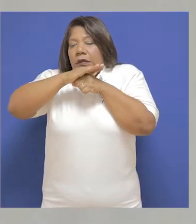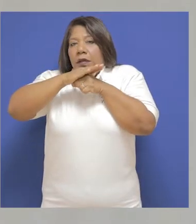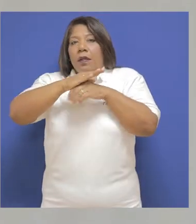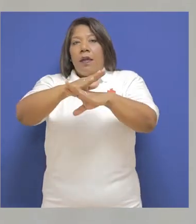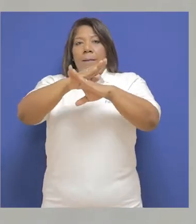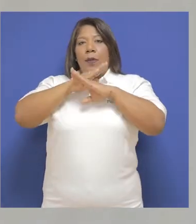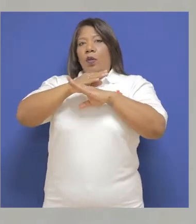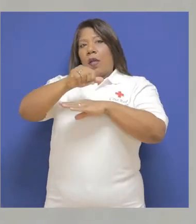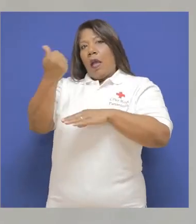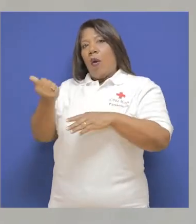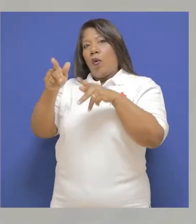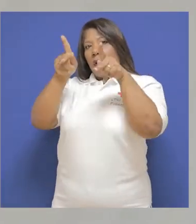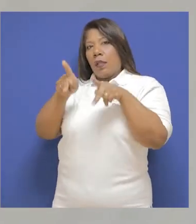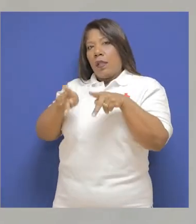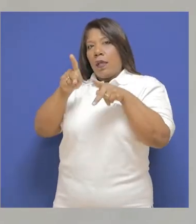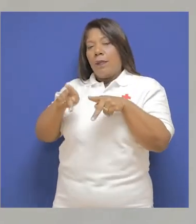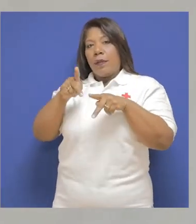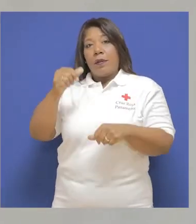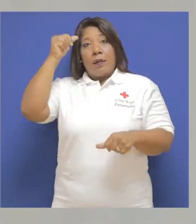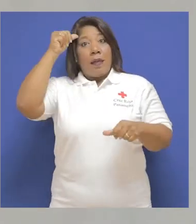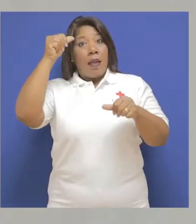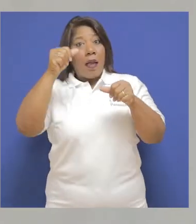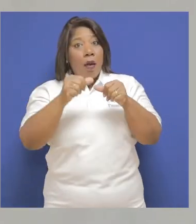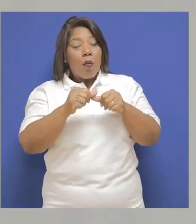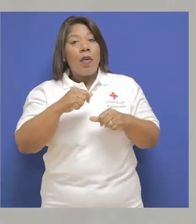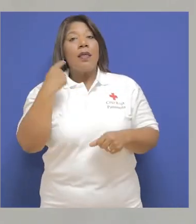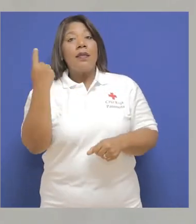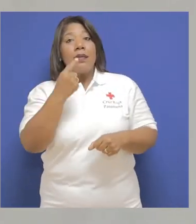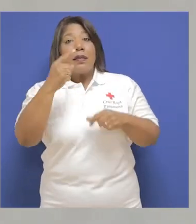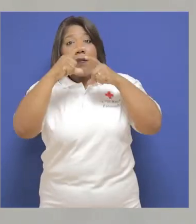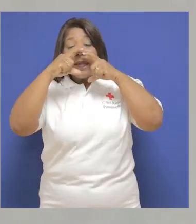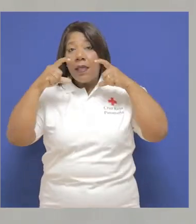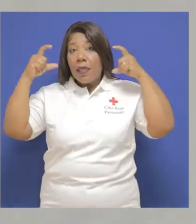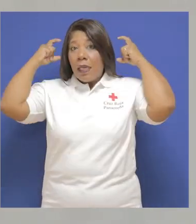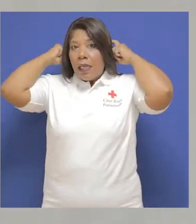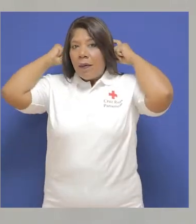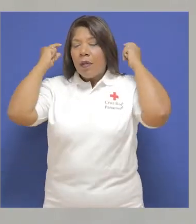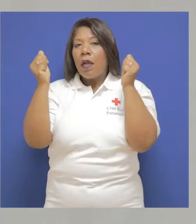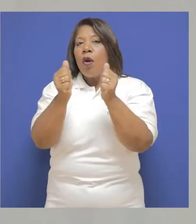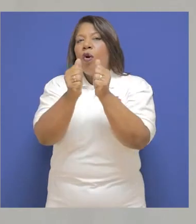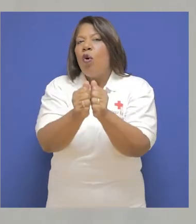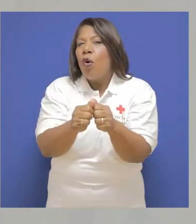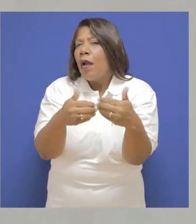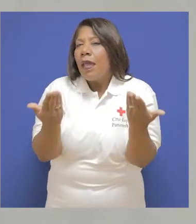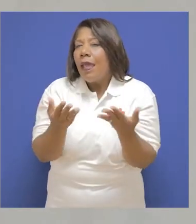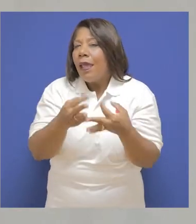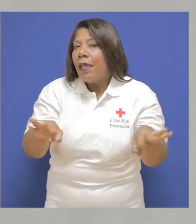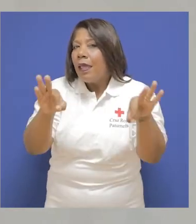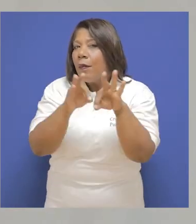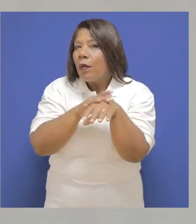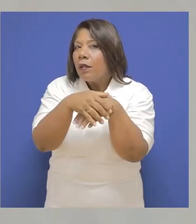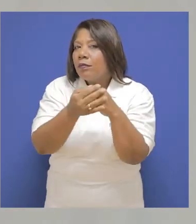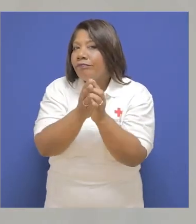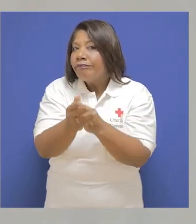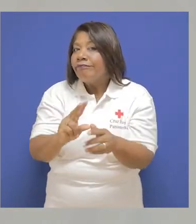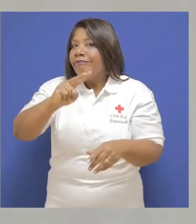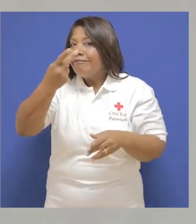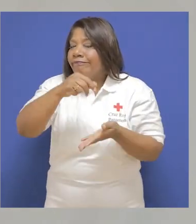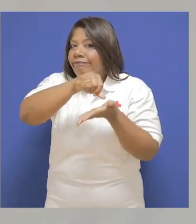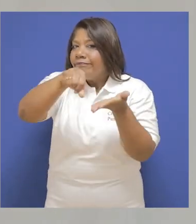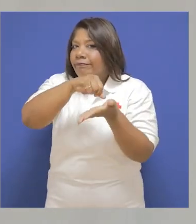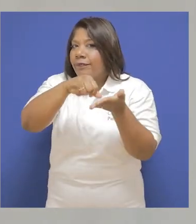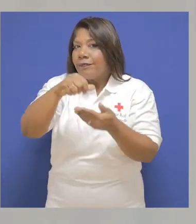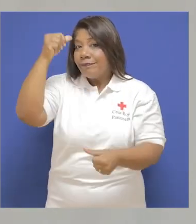mascarilla para proteger a las demás personas. Ten presente que el uso de la mascarilla se acompaña con el lavado de manos con jabón o con gel